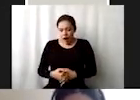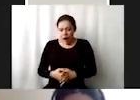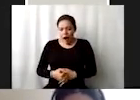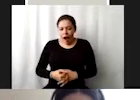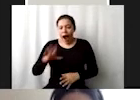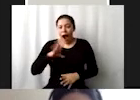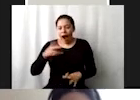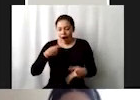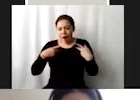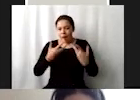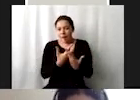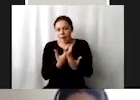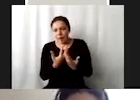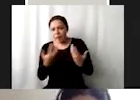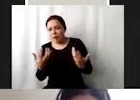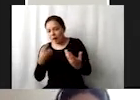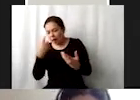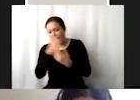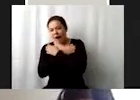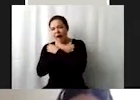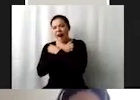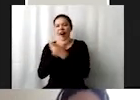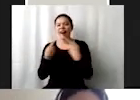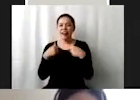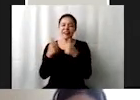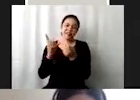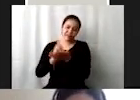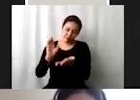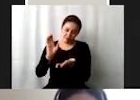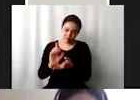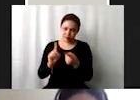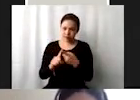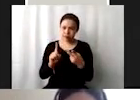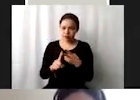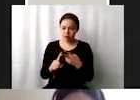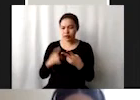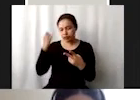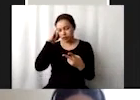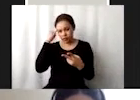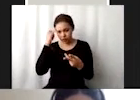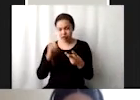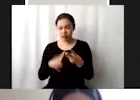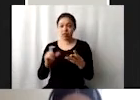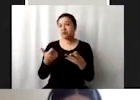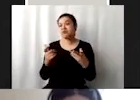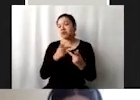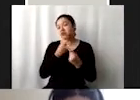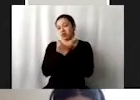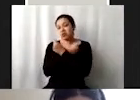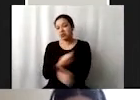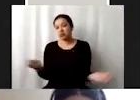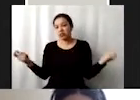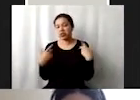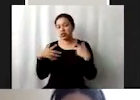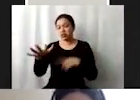entre los esquemas de educación para personas con discapacidad, pueblos indígenas u otros niños y niñas en situación de